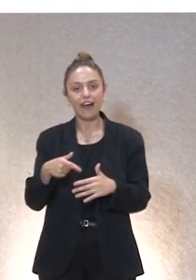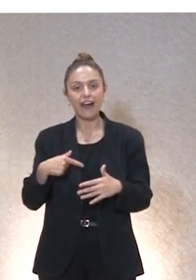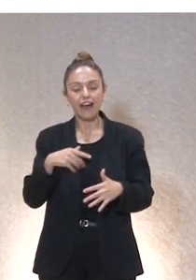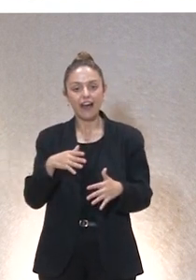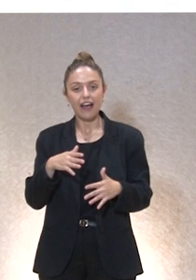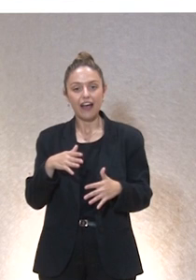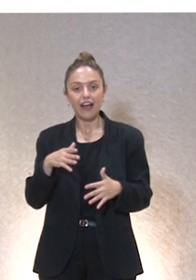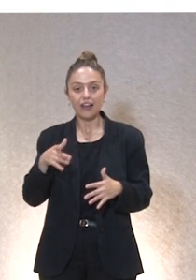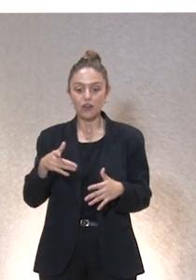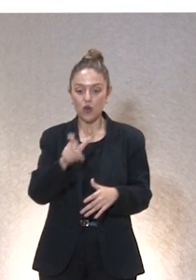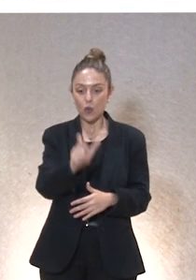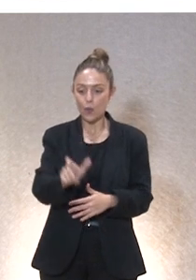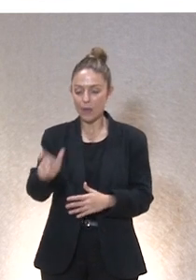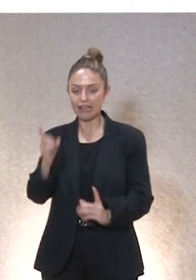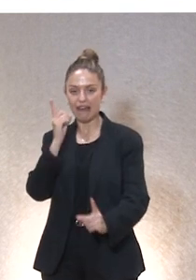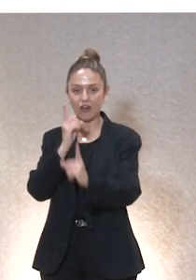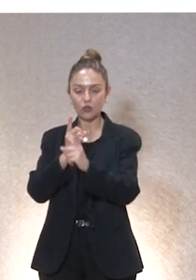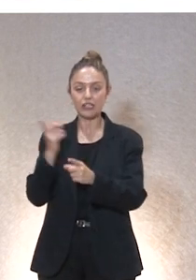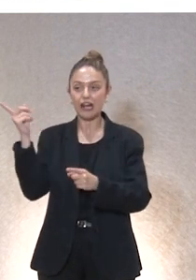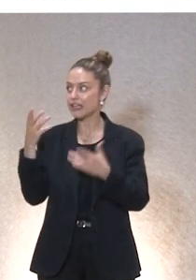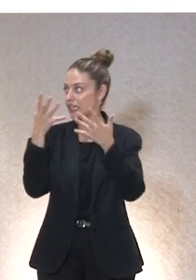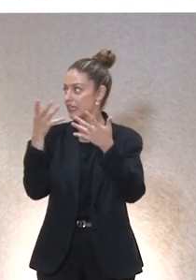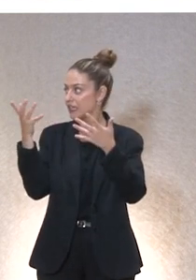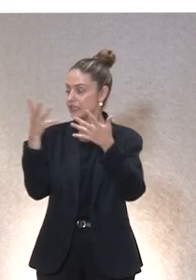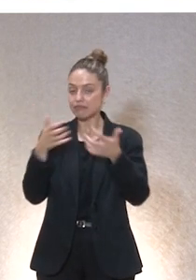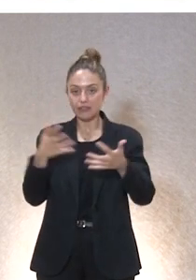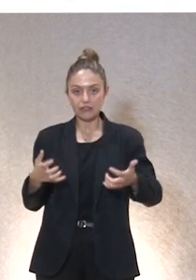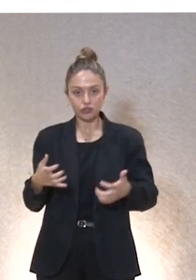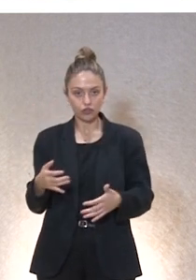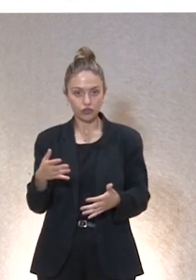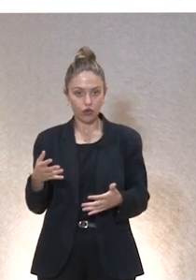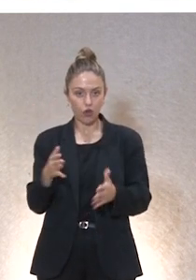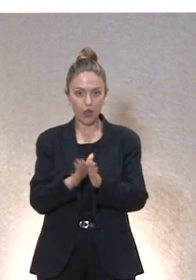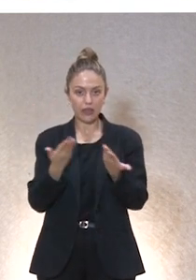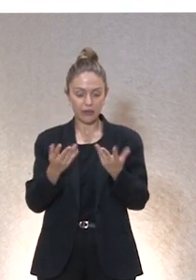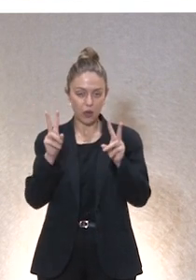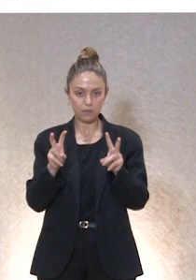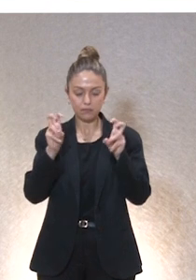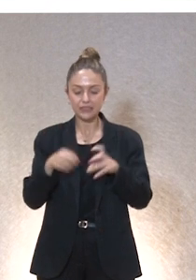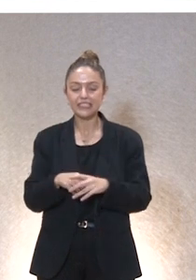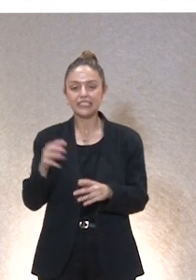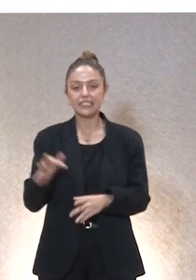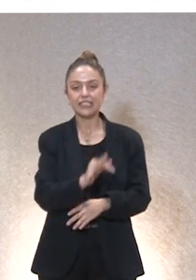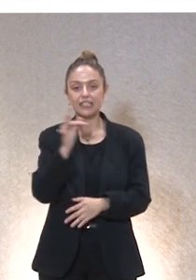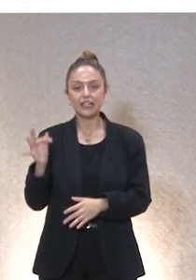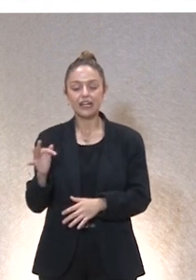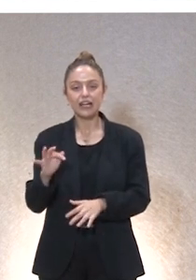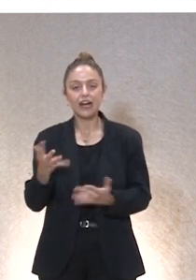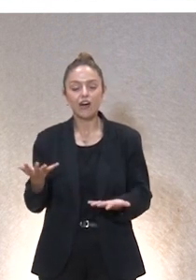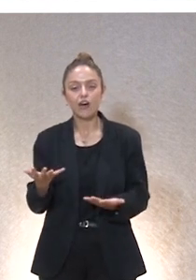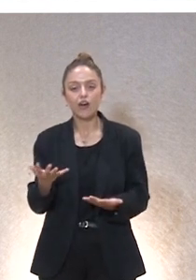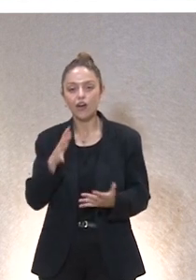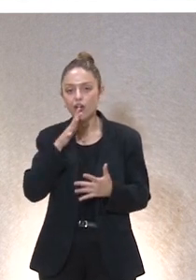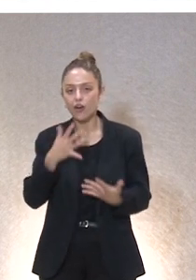entendíamos por humanidad. Ahí les dejo el texto si lo quieren plantear. Y vamos a dar el paso, voy a dar el paso a lo que podríamos llamar